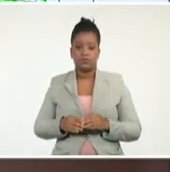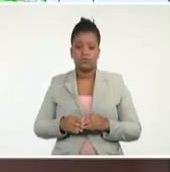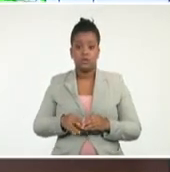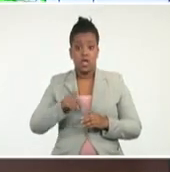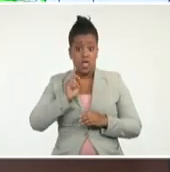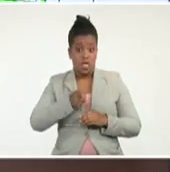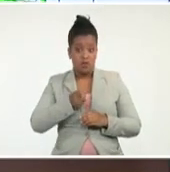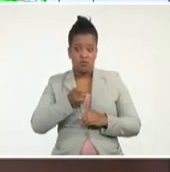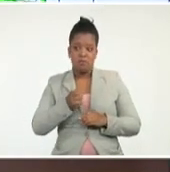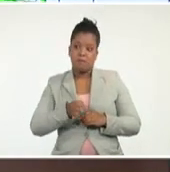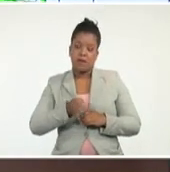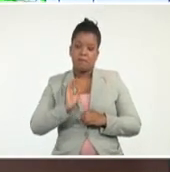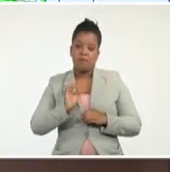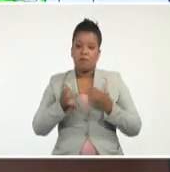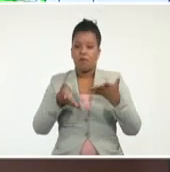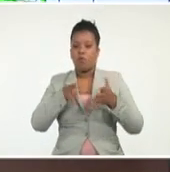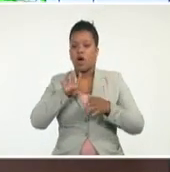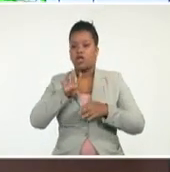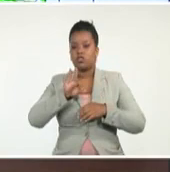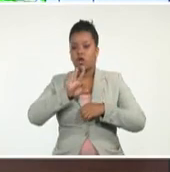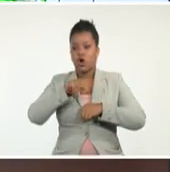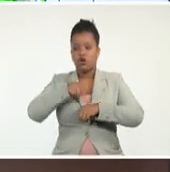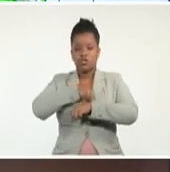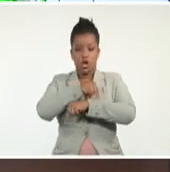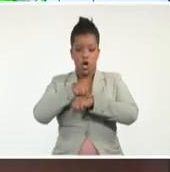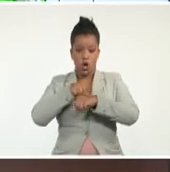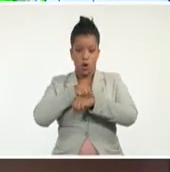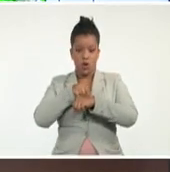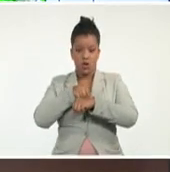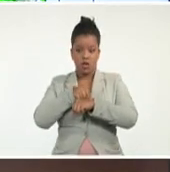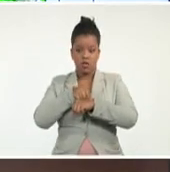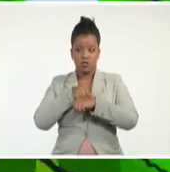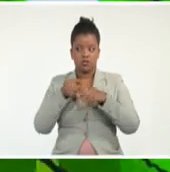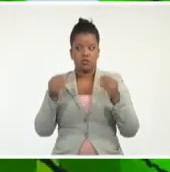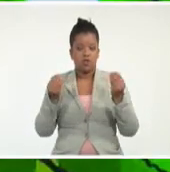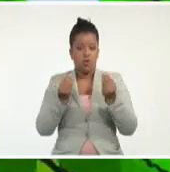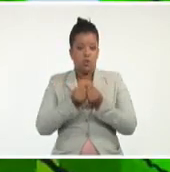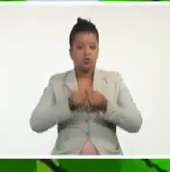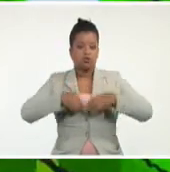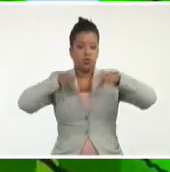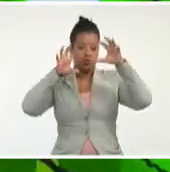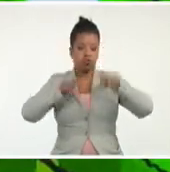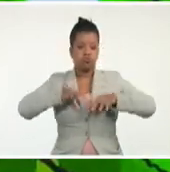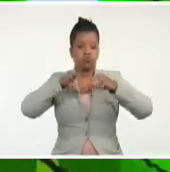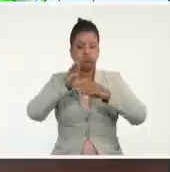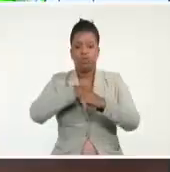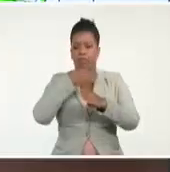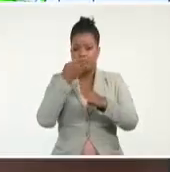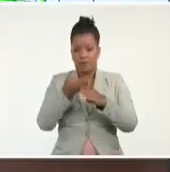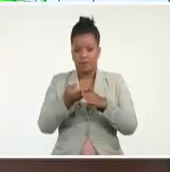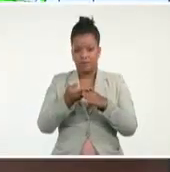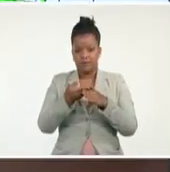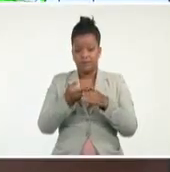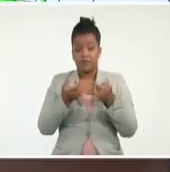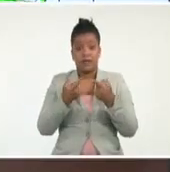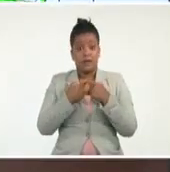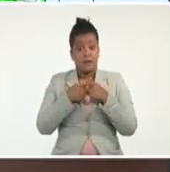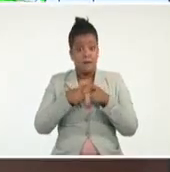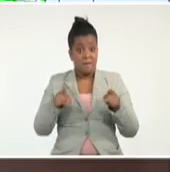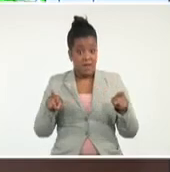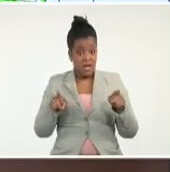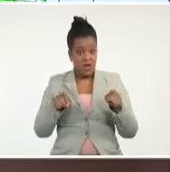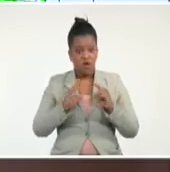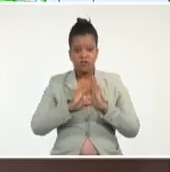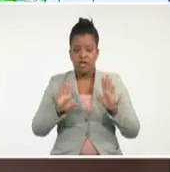48 horas, que se suma esta, con la lluvia que deje caer después cuando vaya saliendo. Pero bueno, ya ahí va